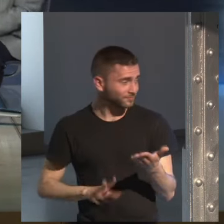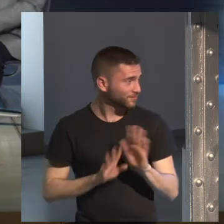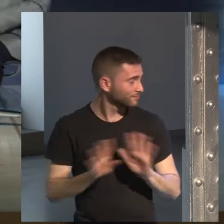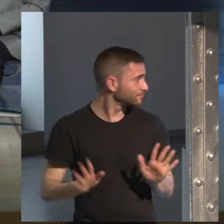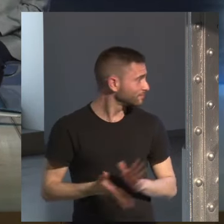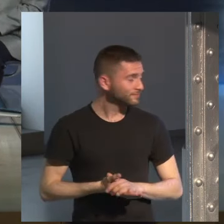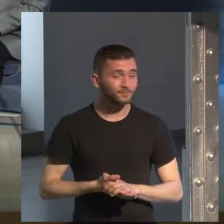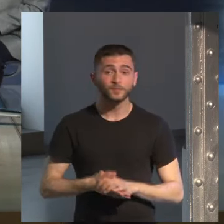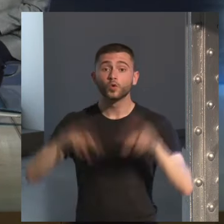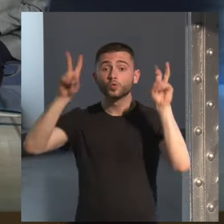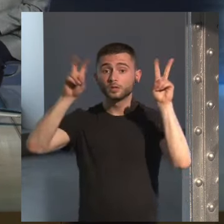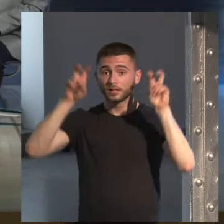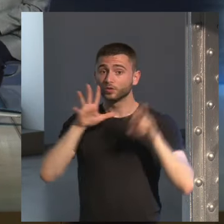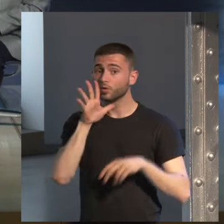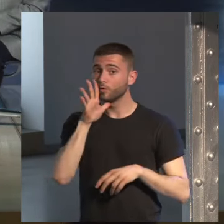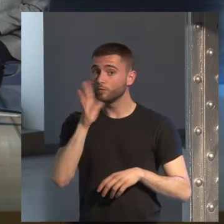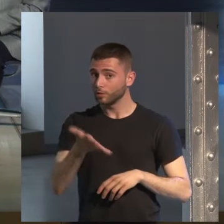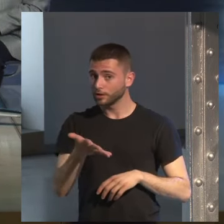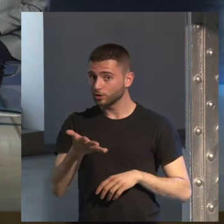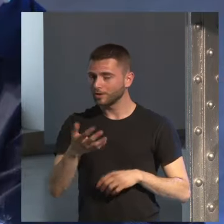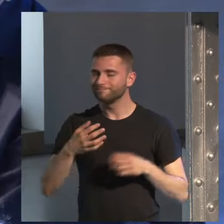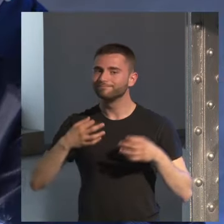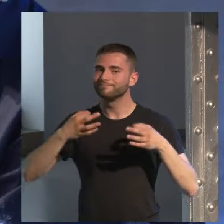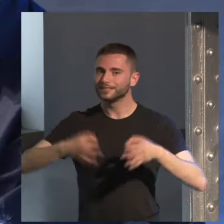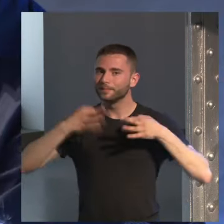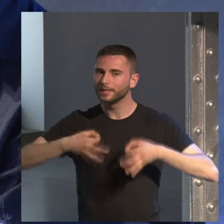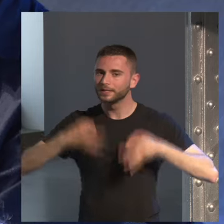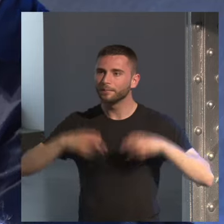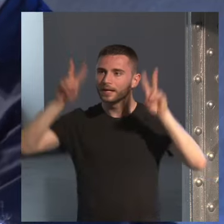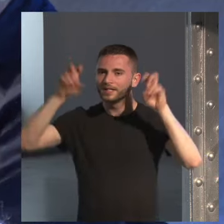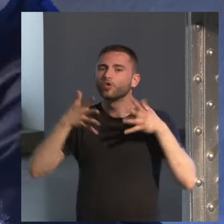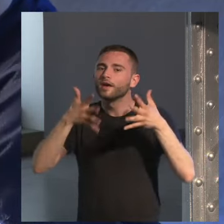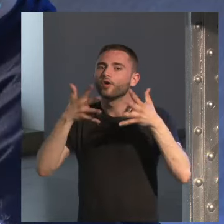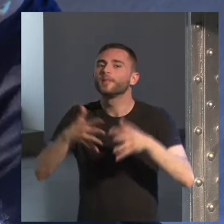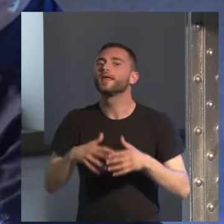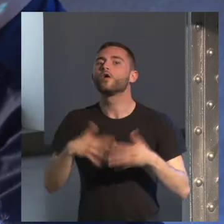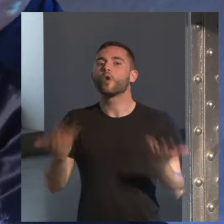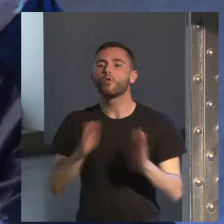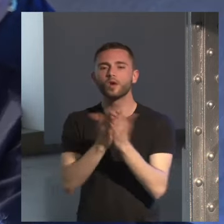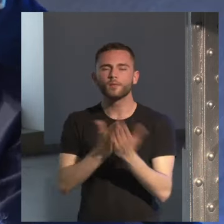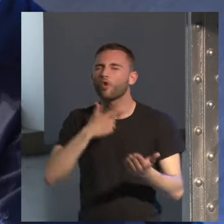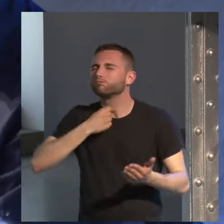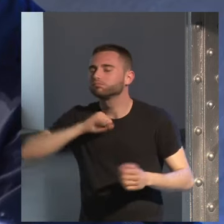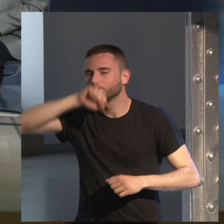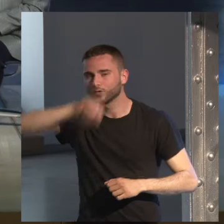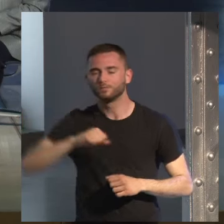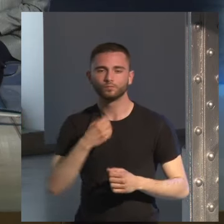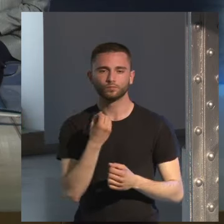y un título por eso que sí es un título que siempre recomendaríais a un amigo vuestro algún libro que os haya gustado mucho